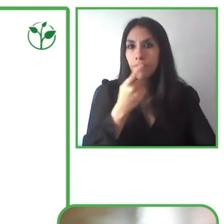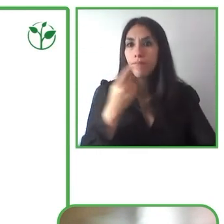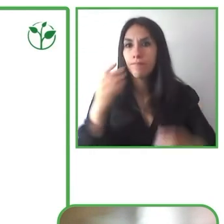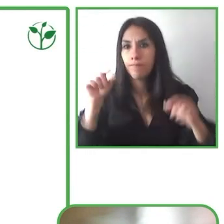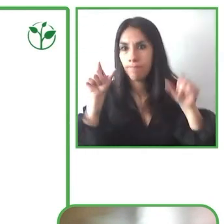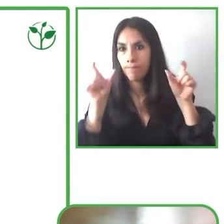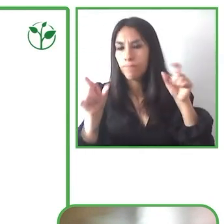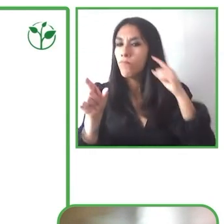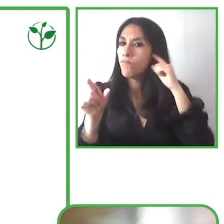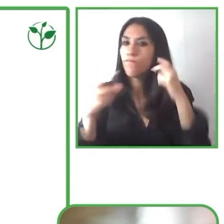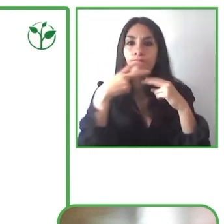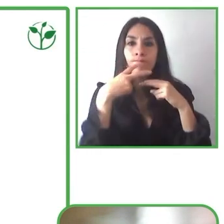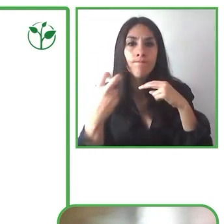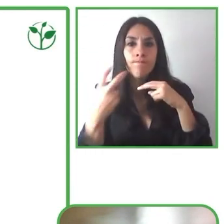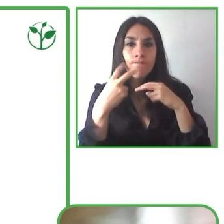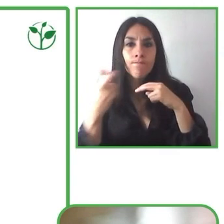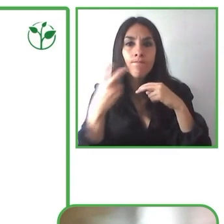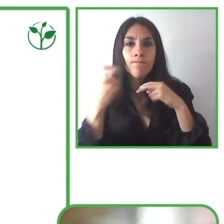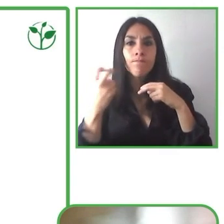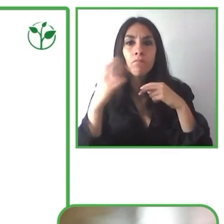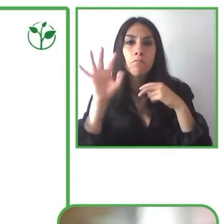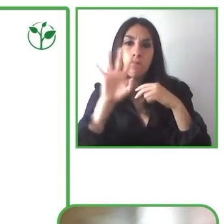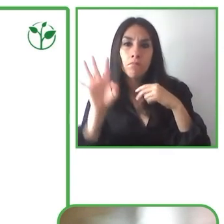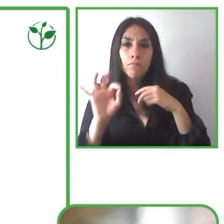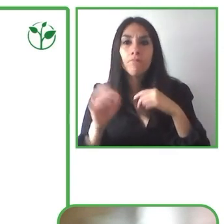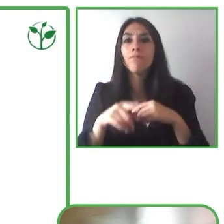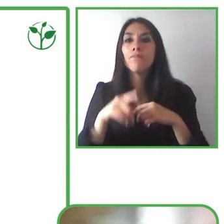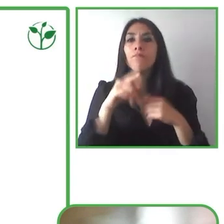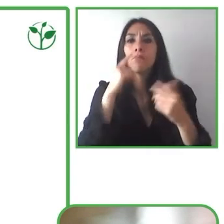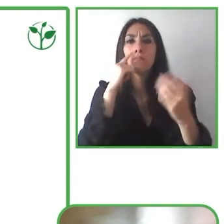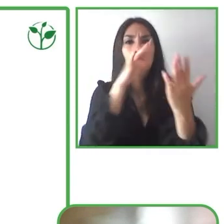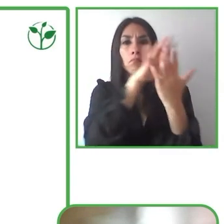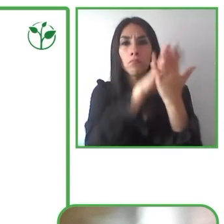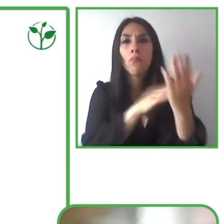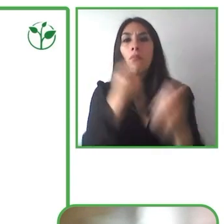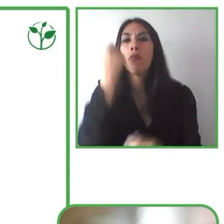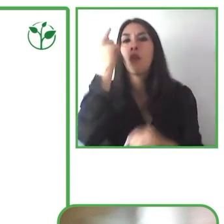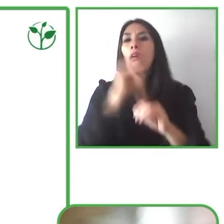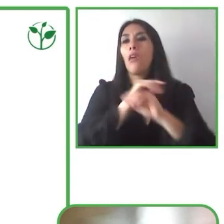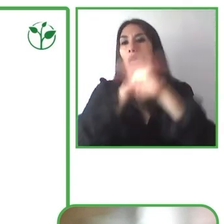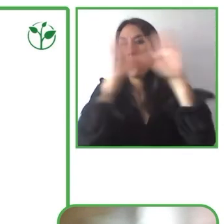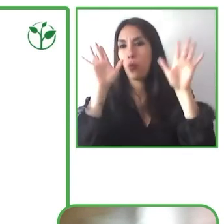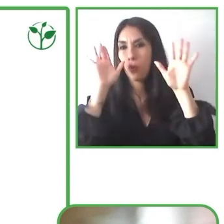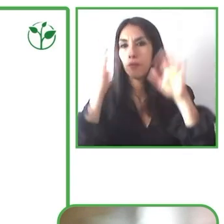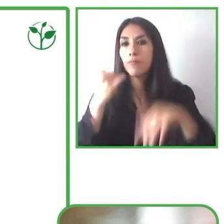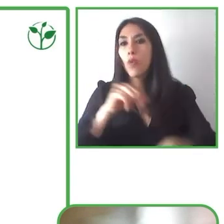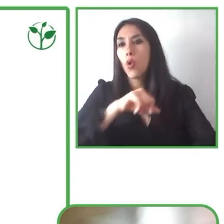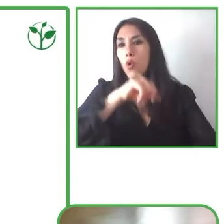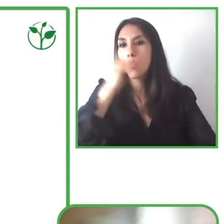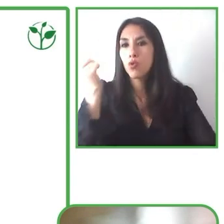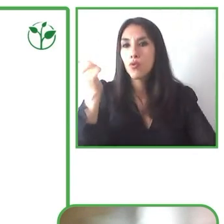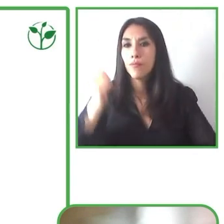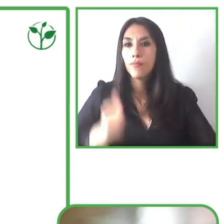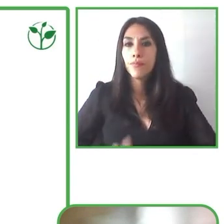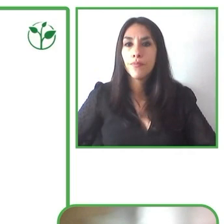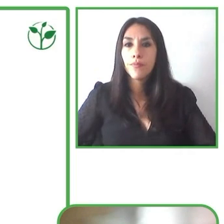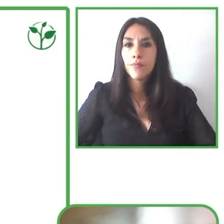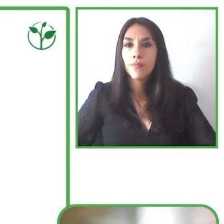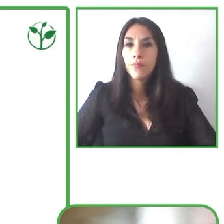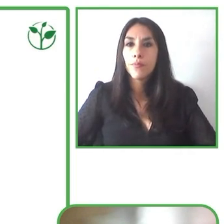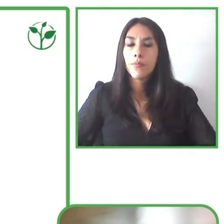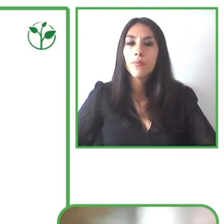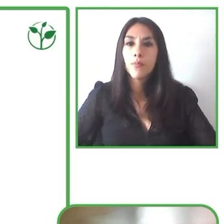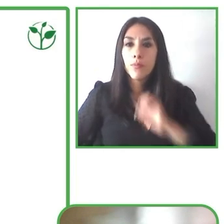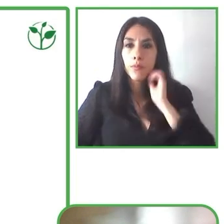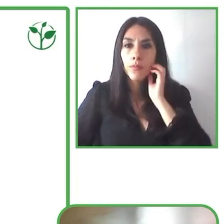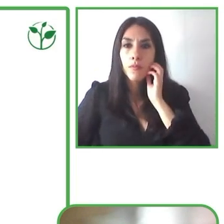para que puedan percibir las obras. Y por otro lado, vamos a tener las signoguías. En las signoguías, lo que hacemos es meter estos contenidos en